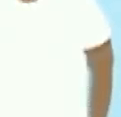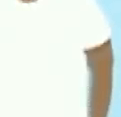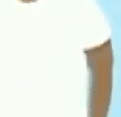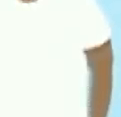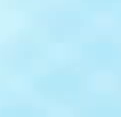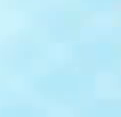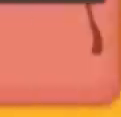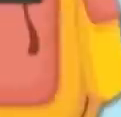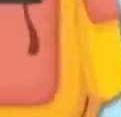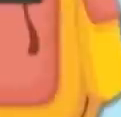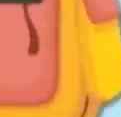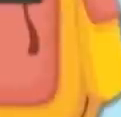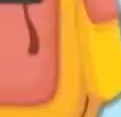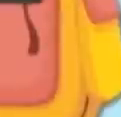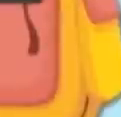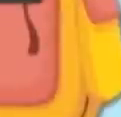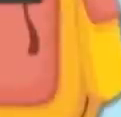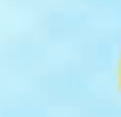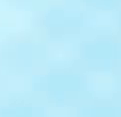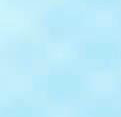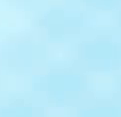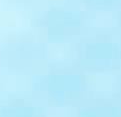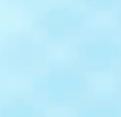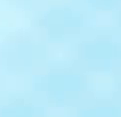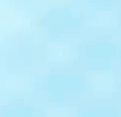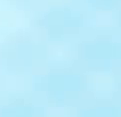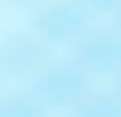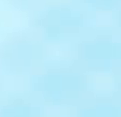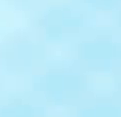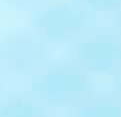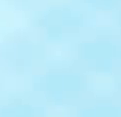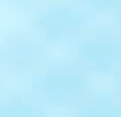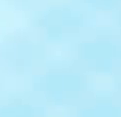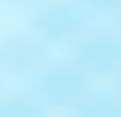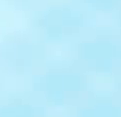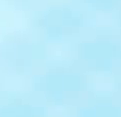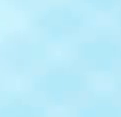compañeros No lleves Tus juguetes a clase Protégete